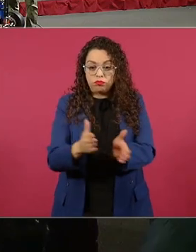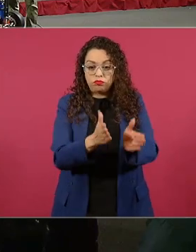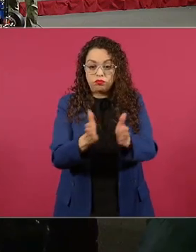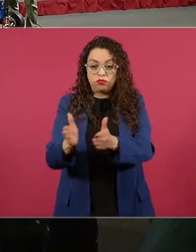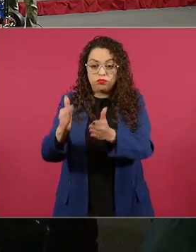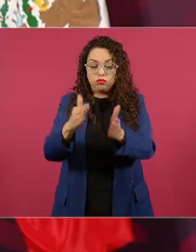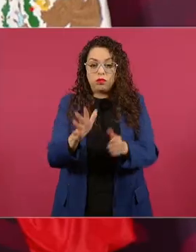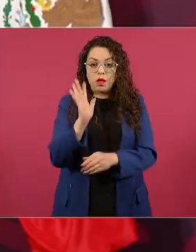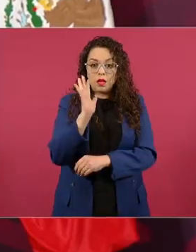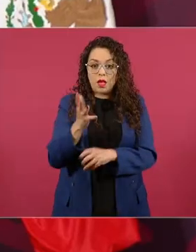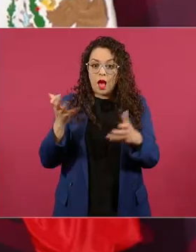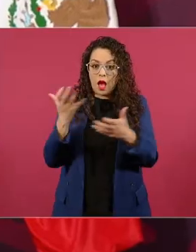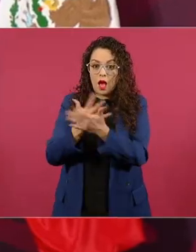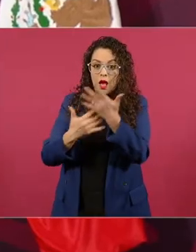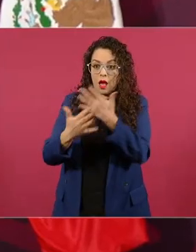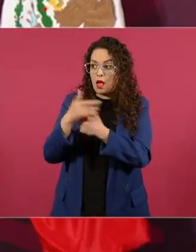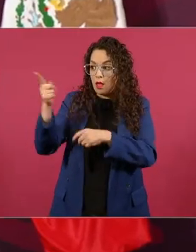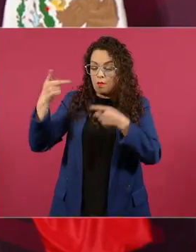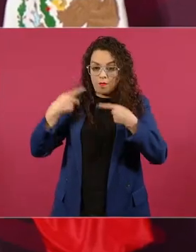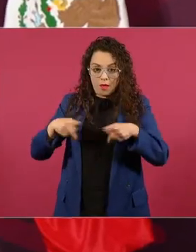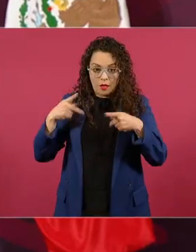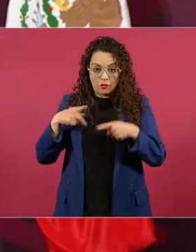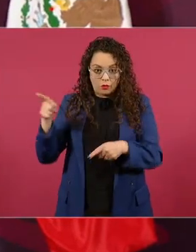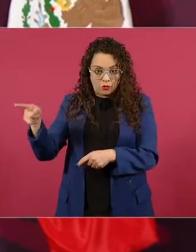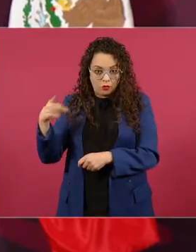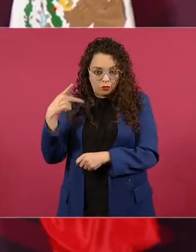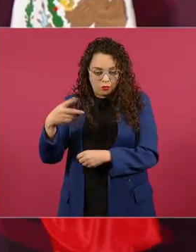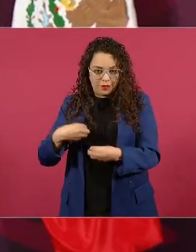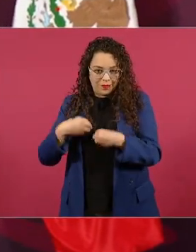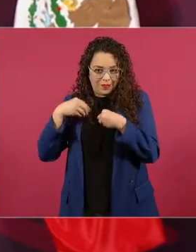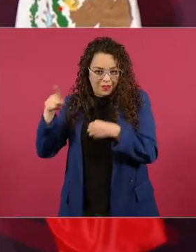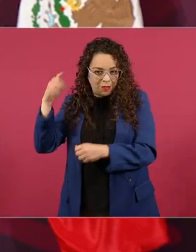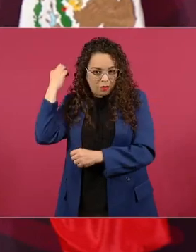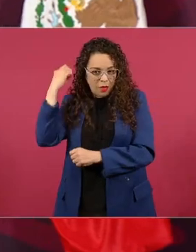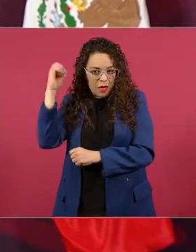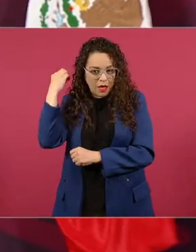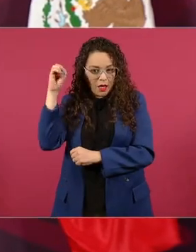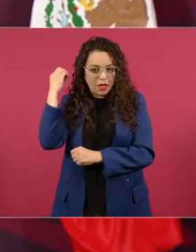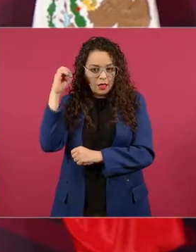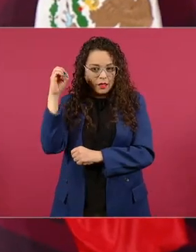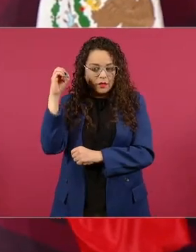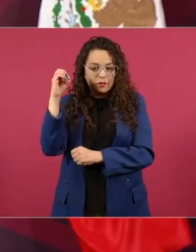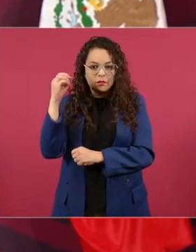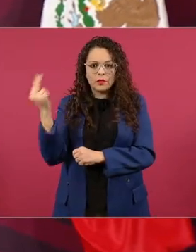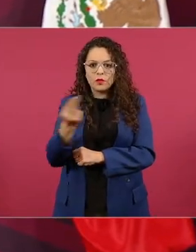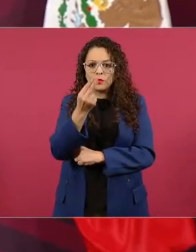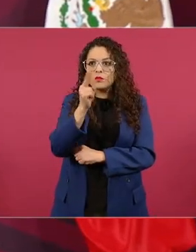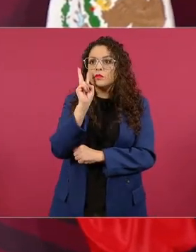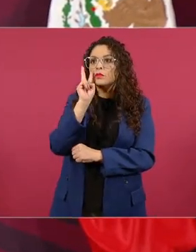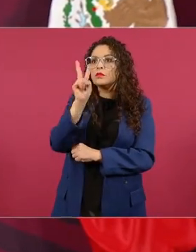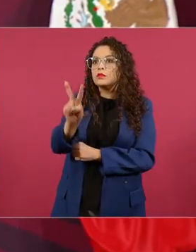artesanales han construido yo creo que ustedes se sorprendieron